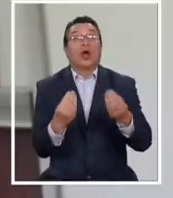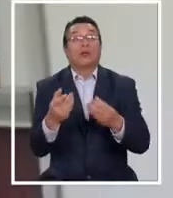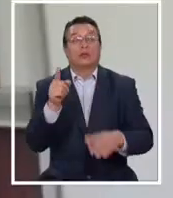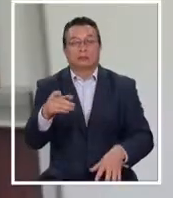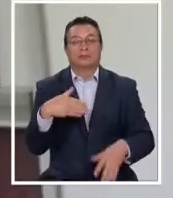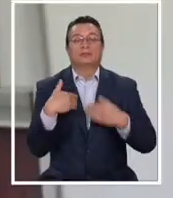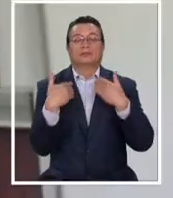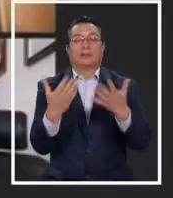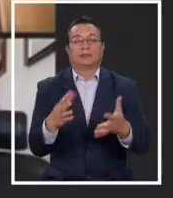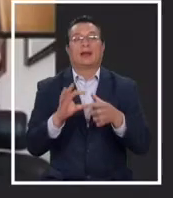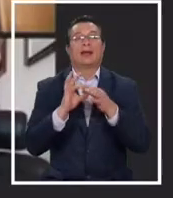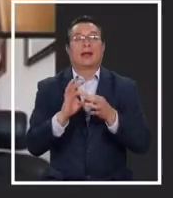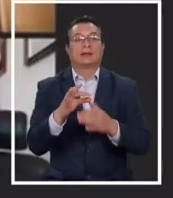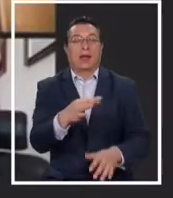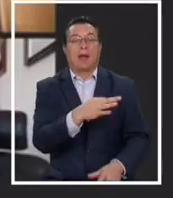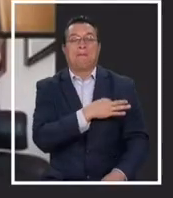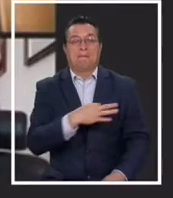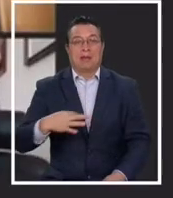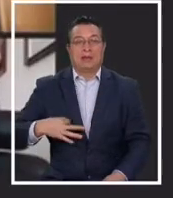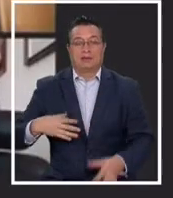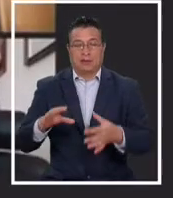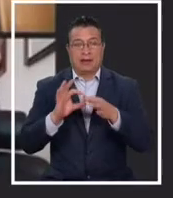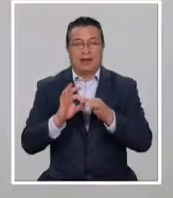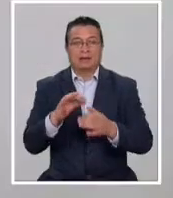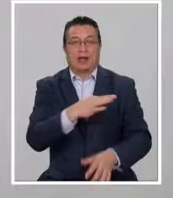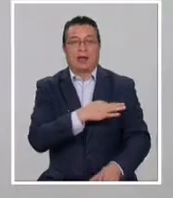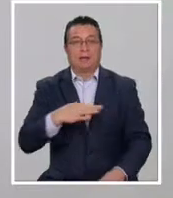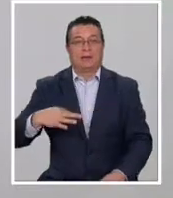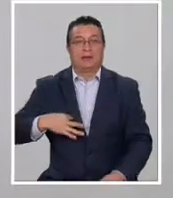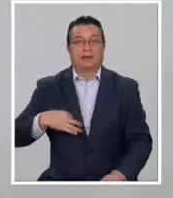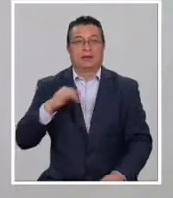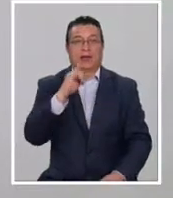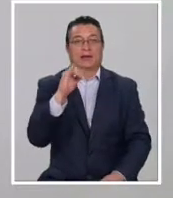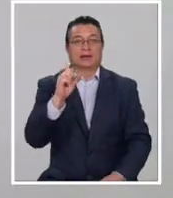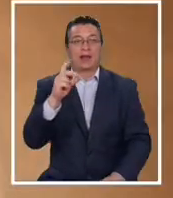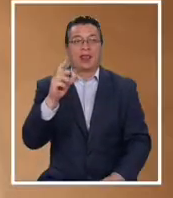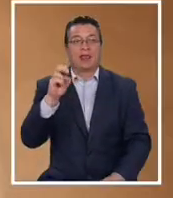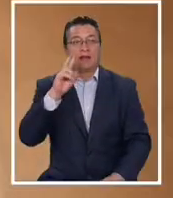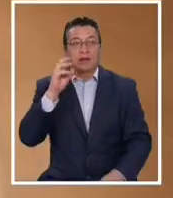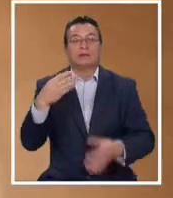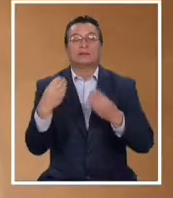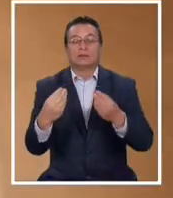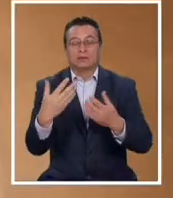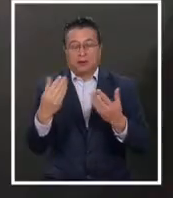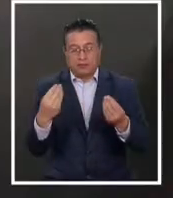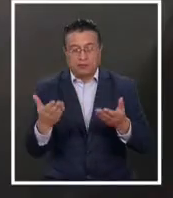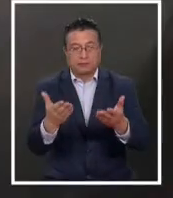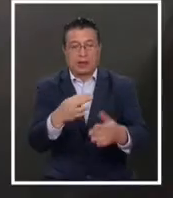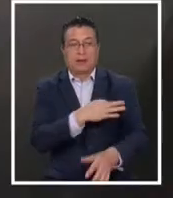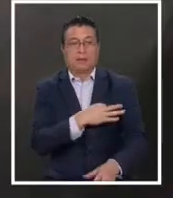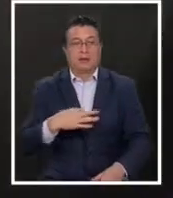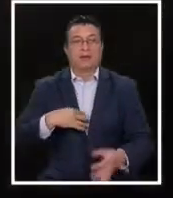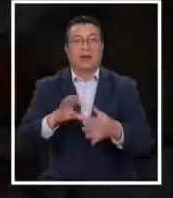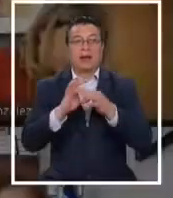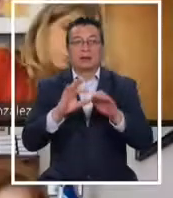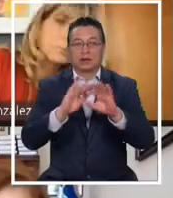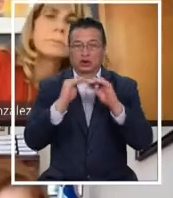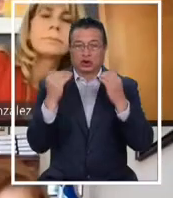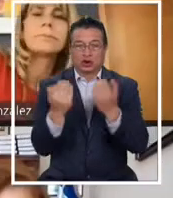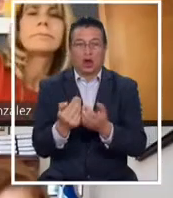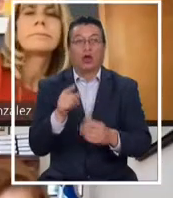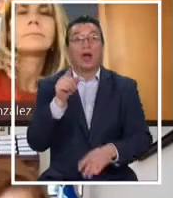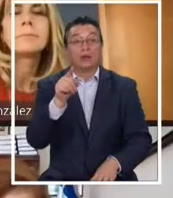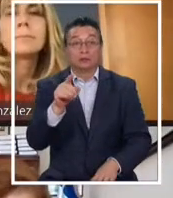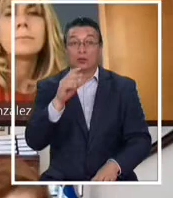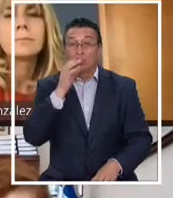Agradecerle, ministra. Agradecerle a la ministra Saldívar. Agradecerle a la ministra de éxito. Agradecerle a la ministra. Un millón de gracias por todo. Así,